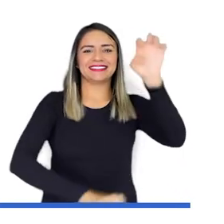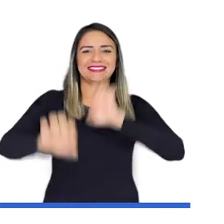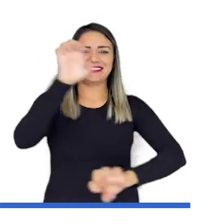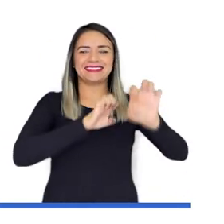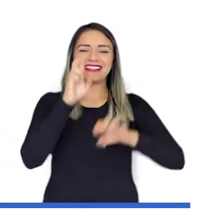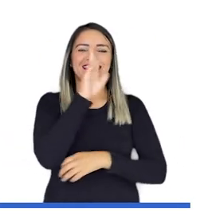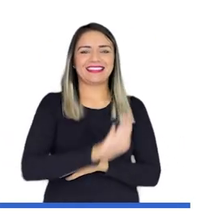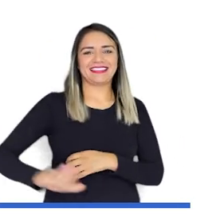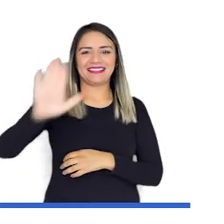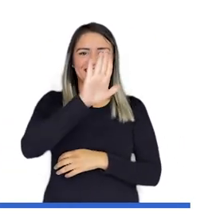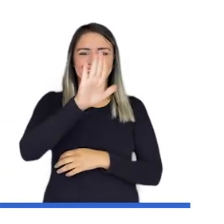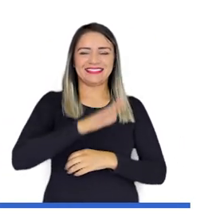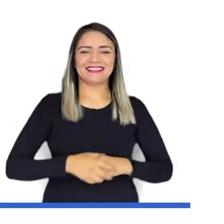Ministerio de Defensa Nacional.